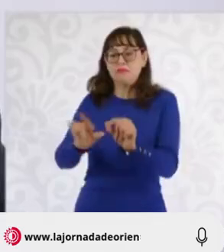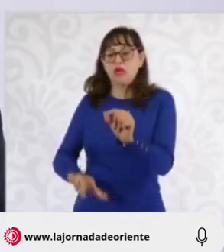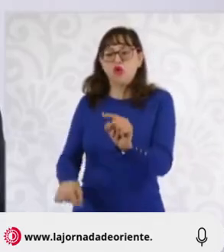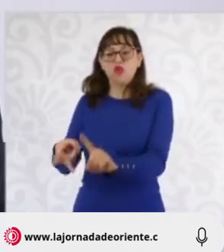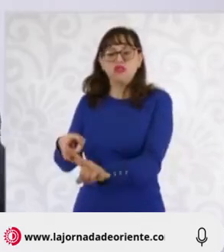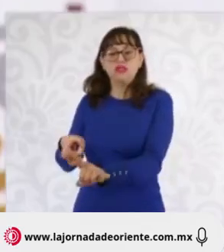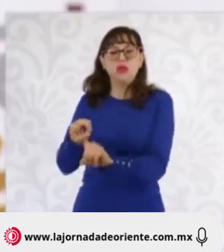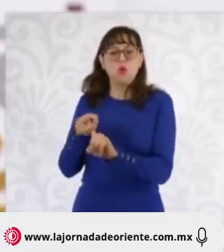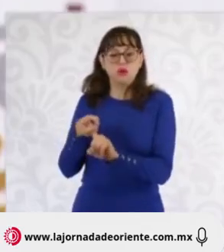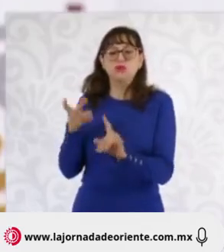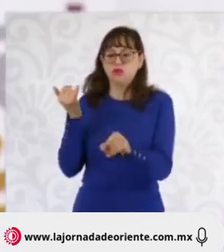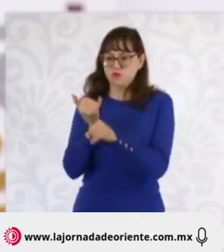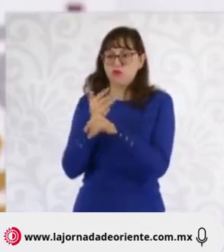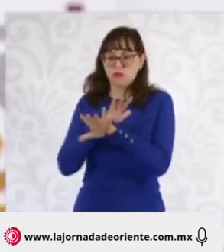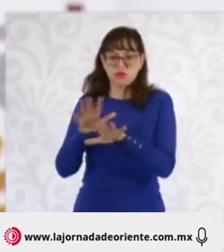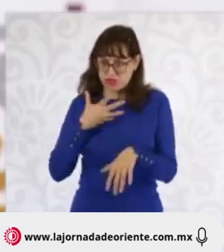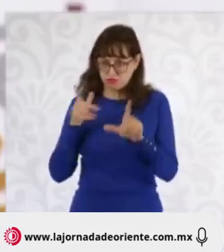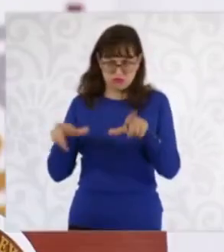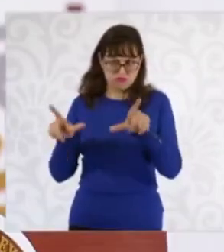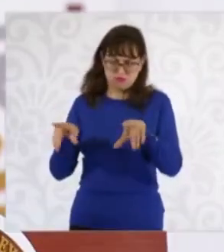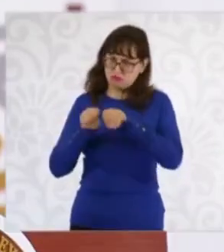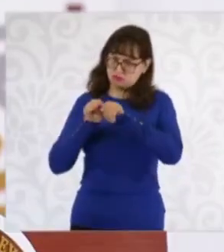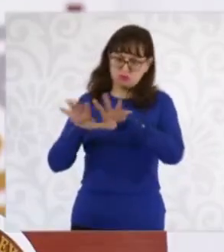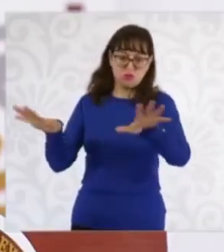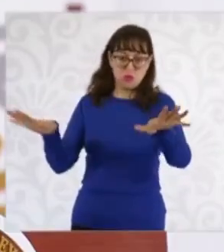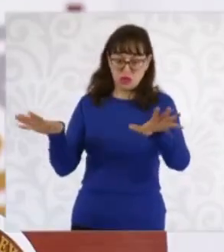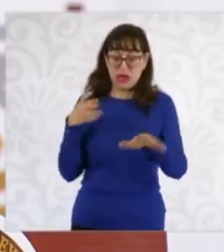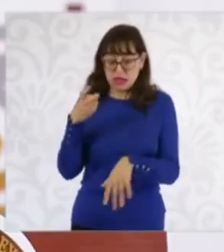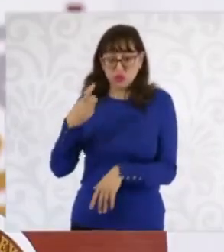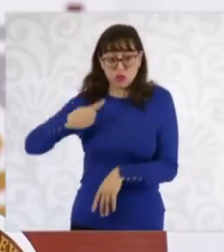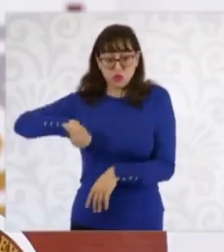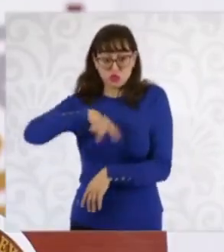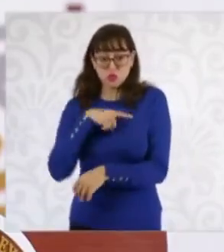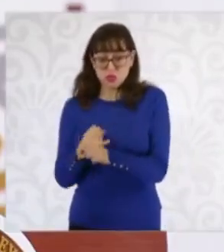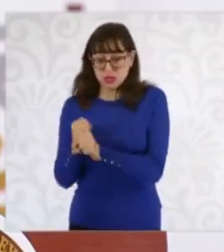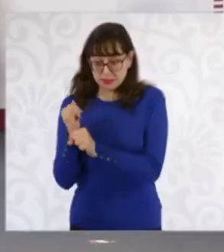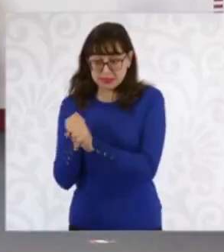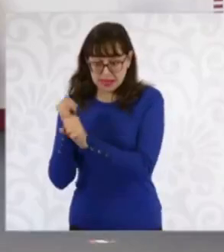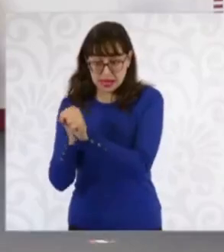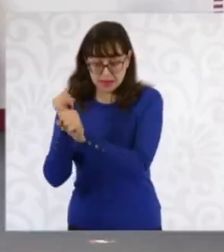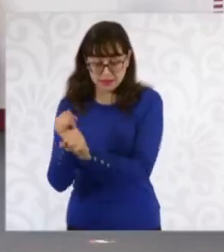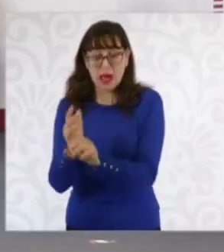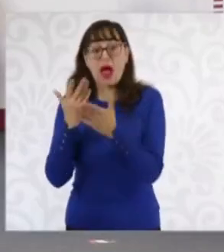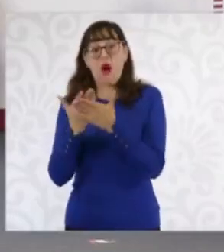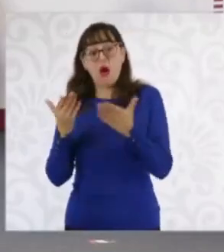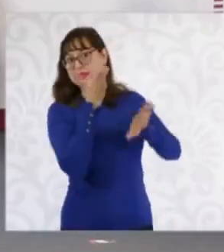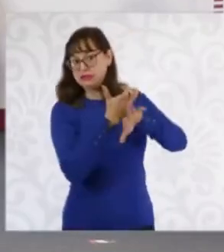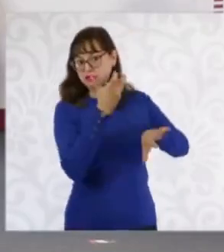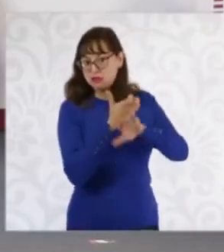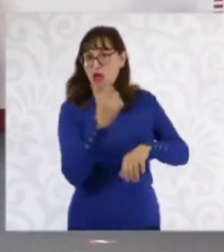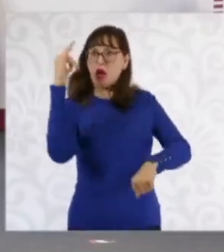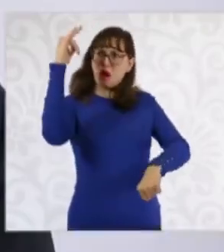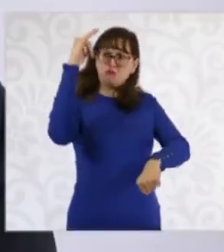la información y se ha hecho pública, usted la conoce. Y en ese sentido creo que ellos tienen la obligación de darnos esa información.